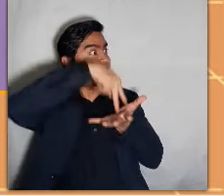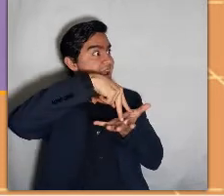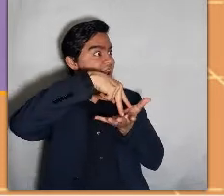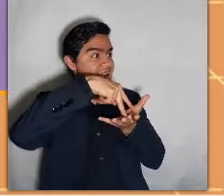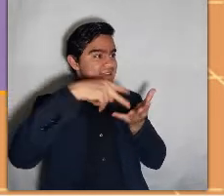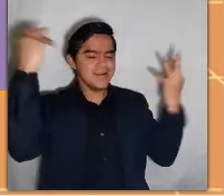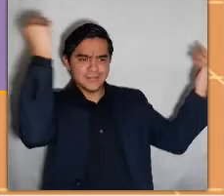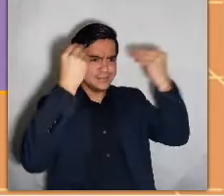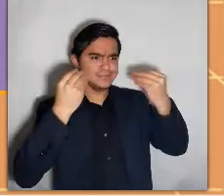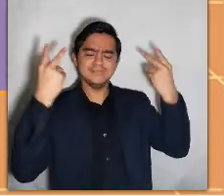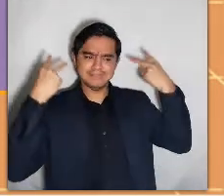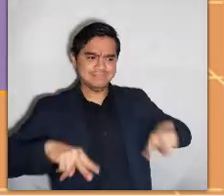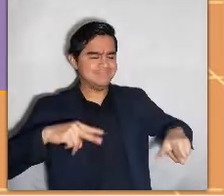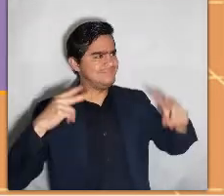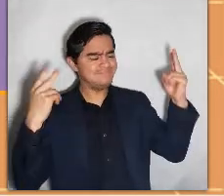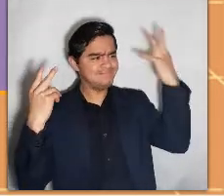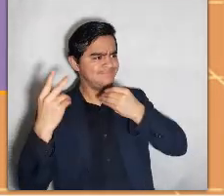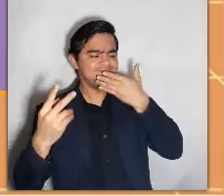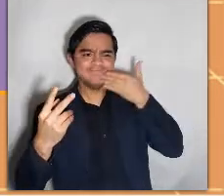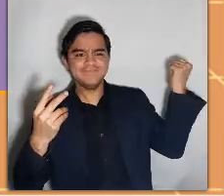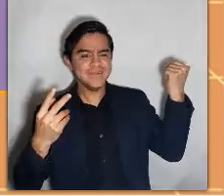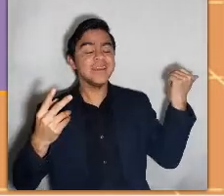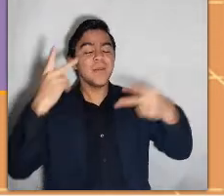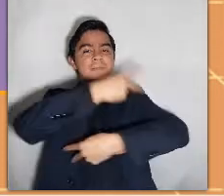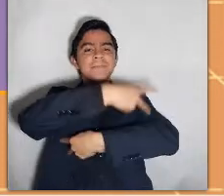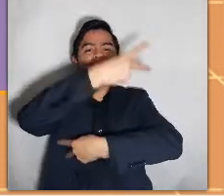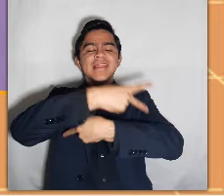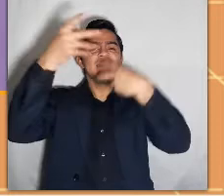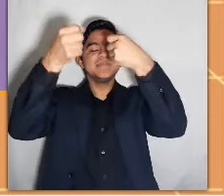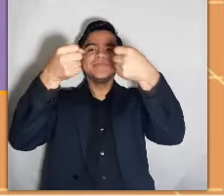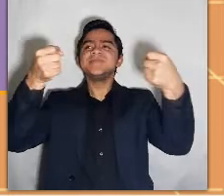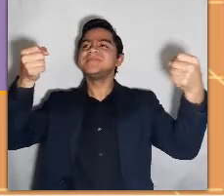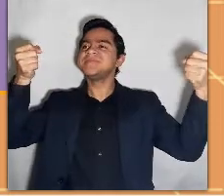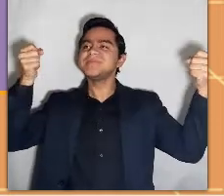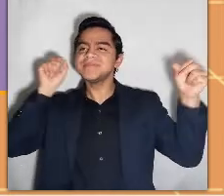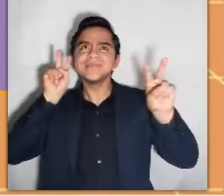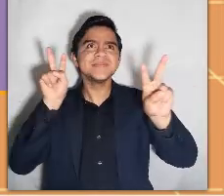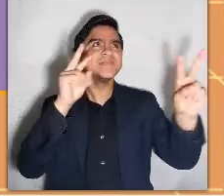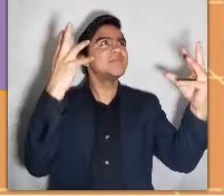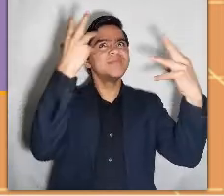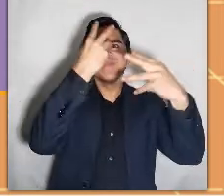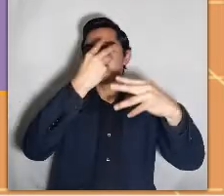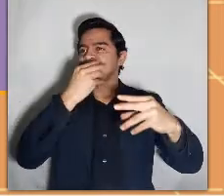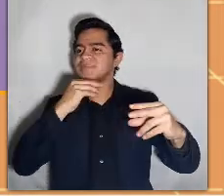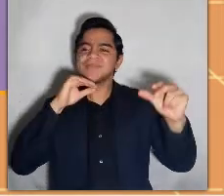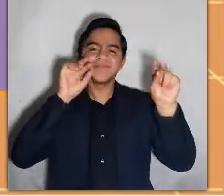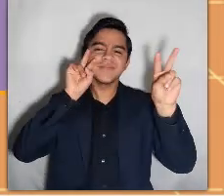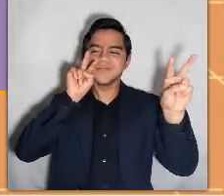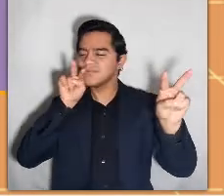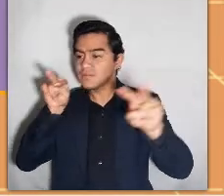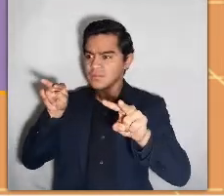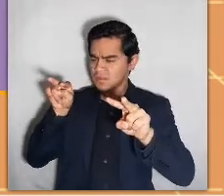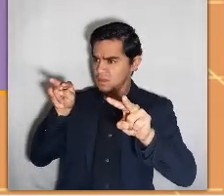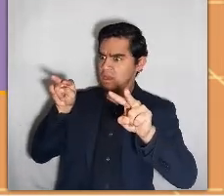Carlota emocionada se levantó de un salto, se puso su mejor vestido y abrió la ventana para contemplar el hermoso